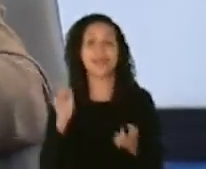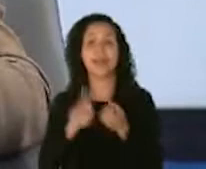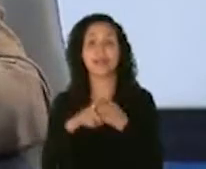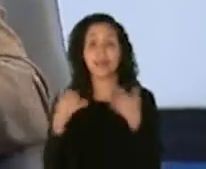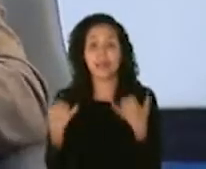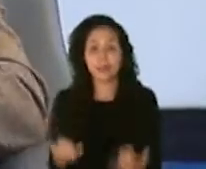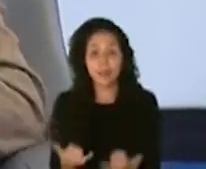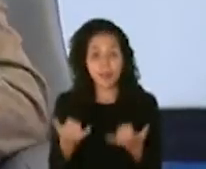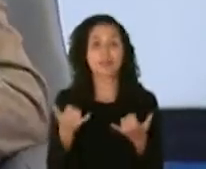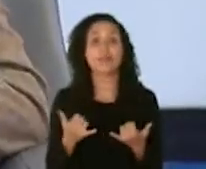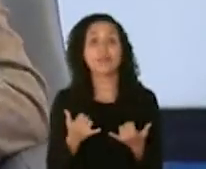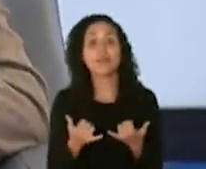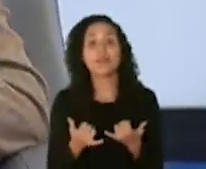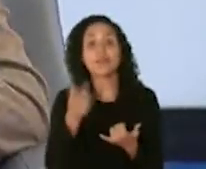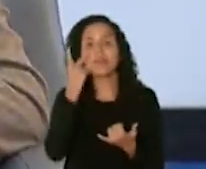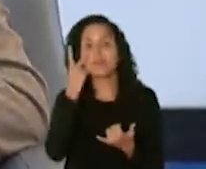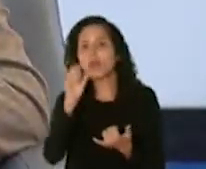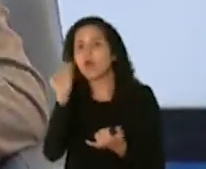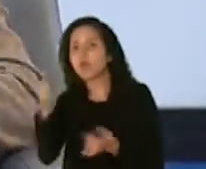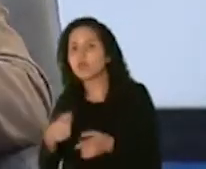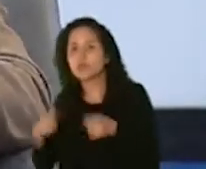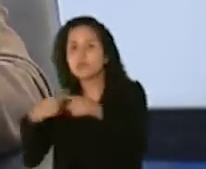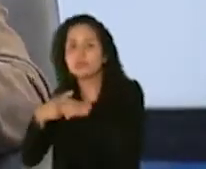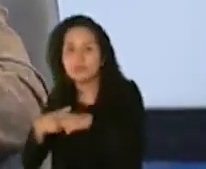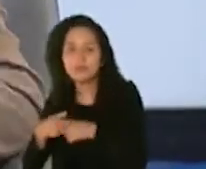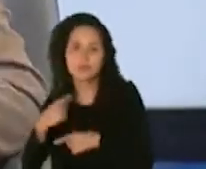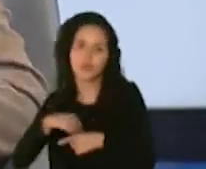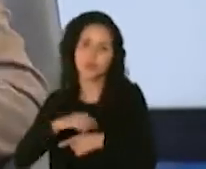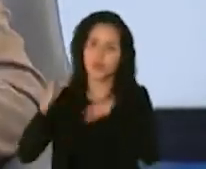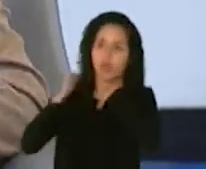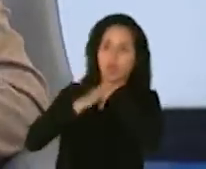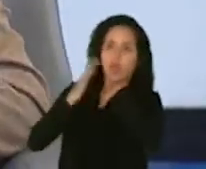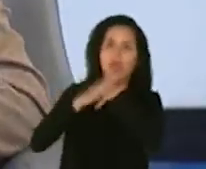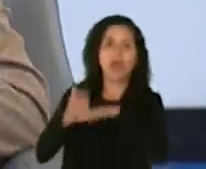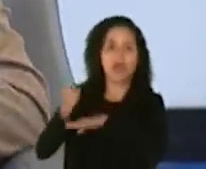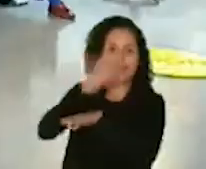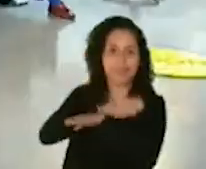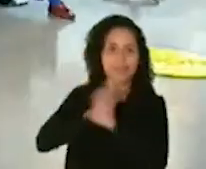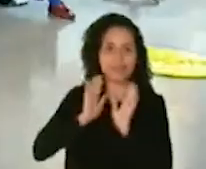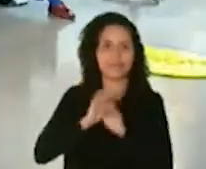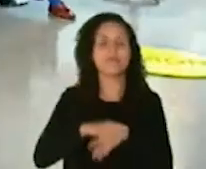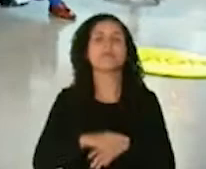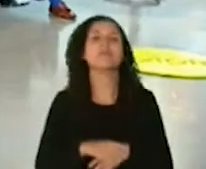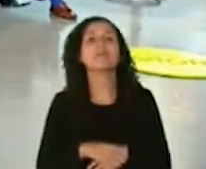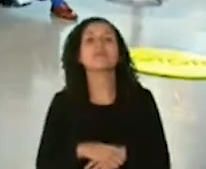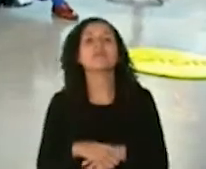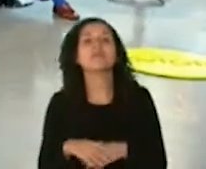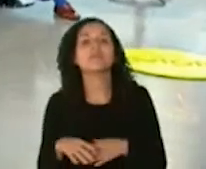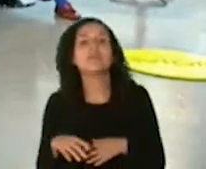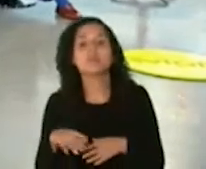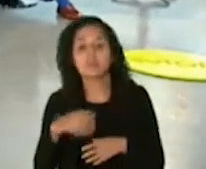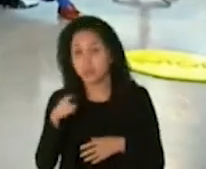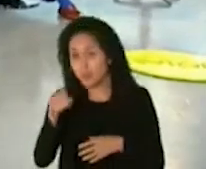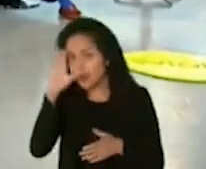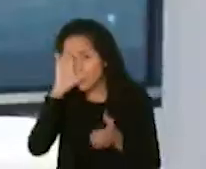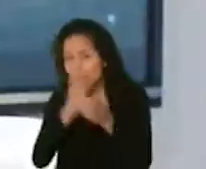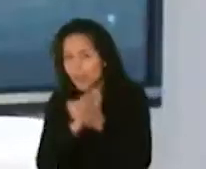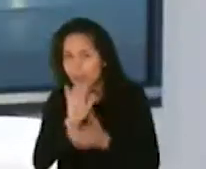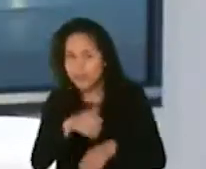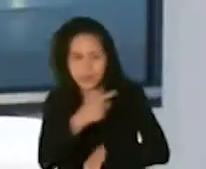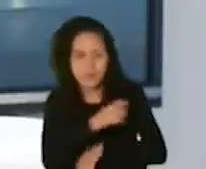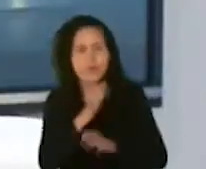día de hoy hubiésemos visto otros efectos secundarios que nos hubiesen alertado ¿y cree posible que estas vacunas